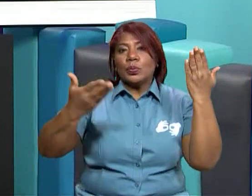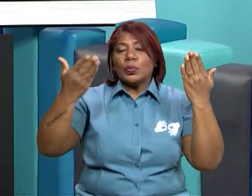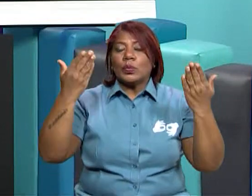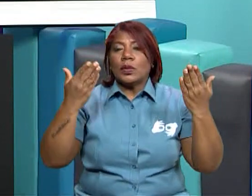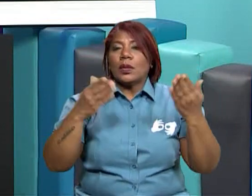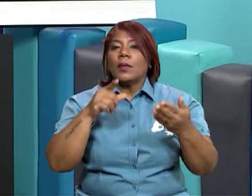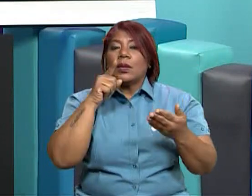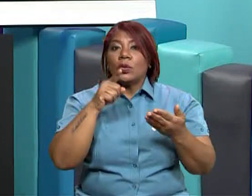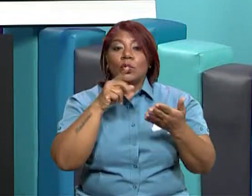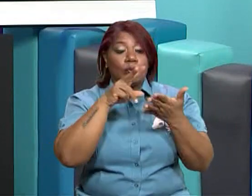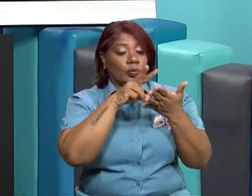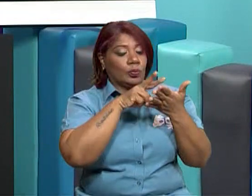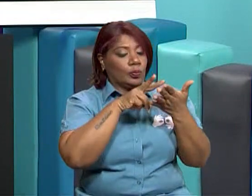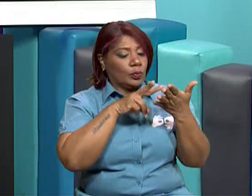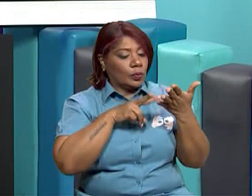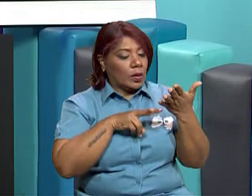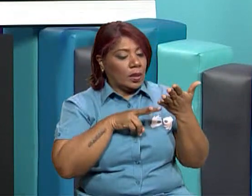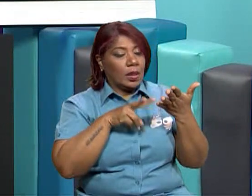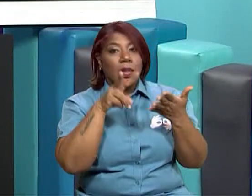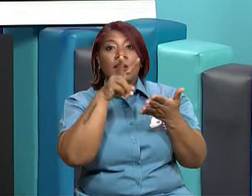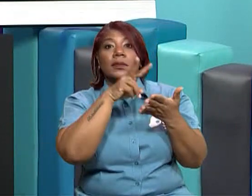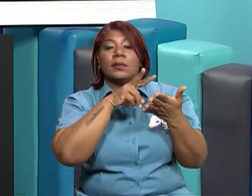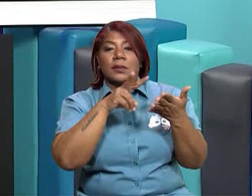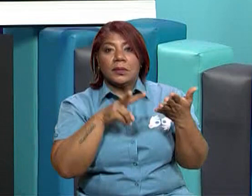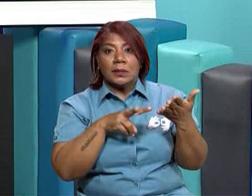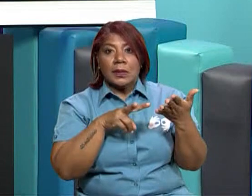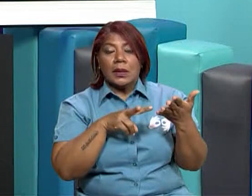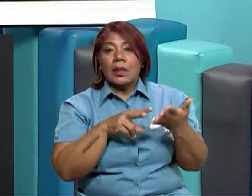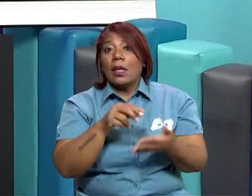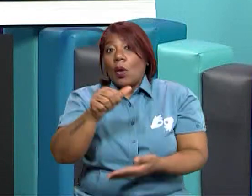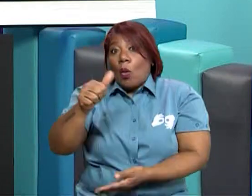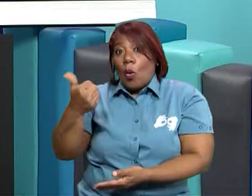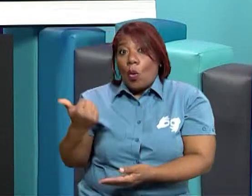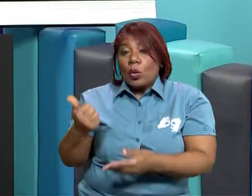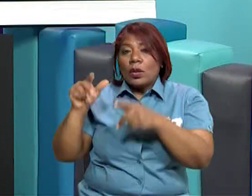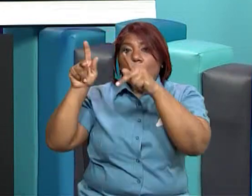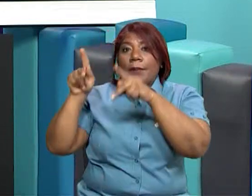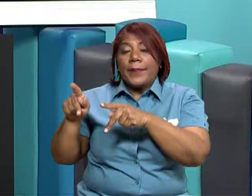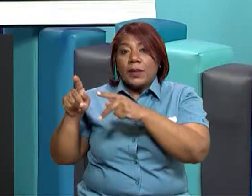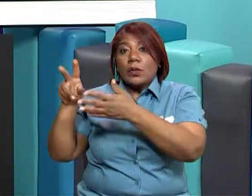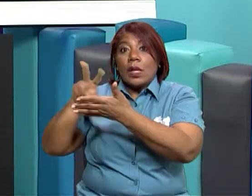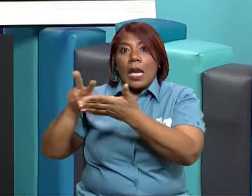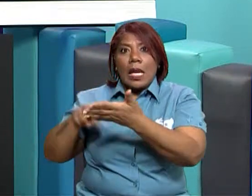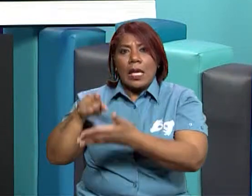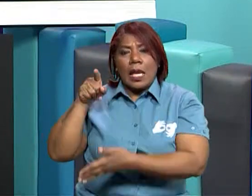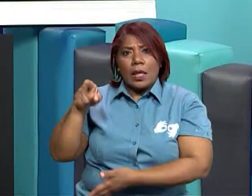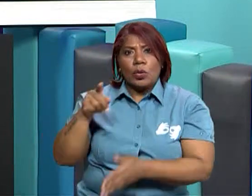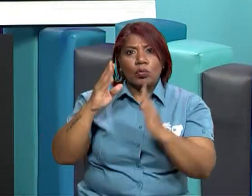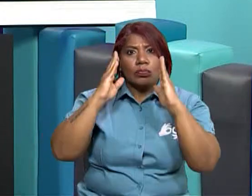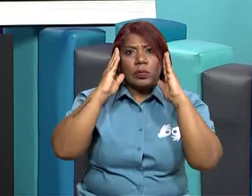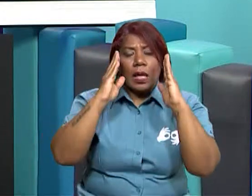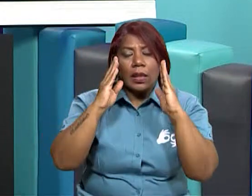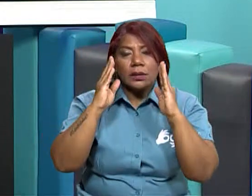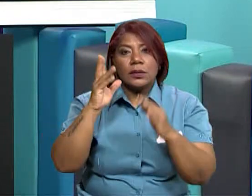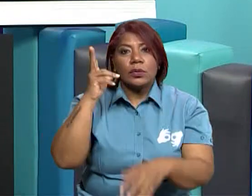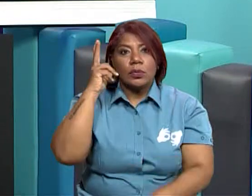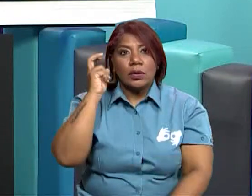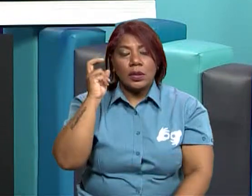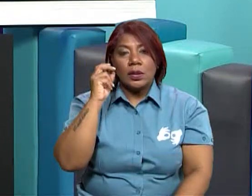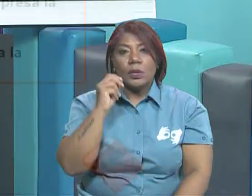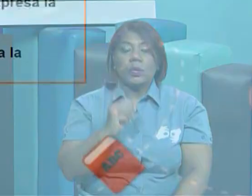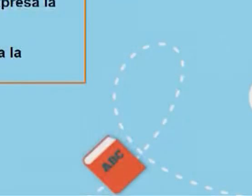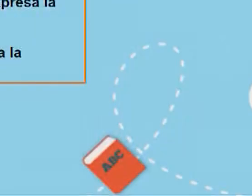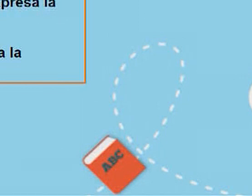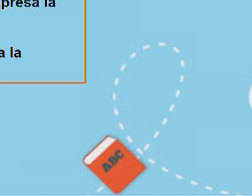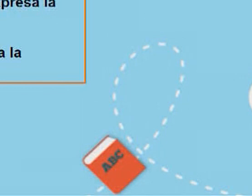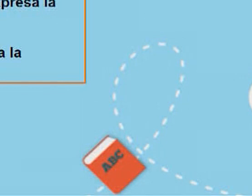sentimiento que a ti se te refleje quizás sea el mismo que se le reflejó a la